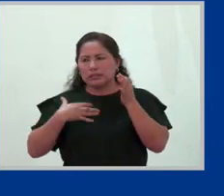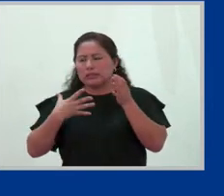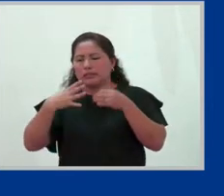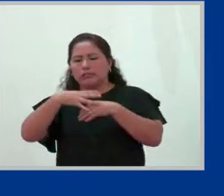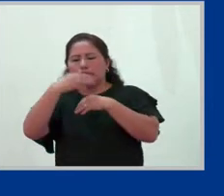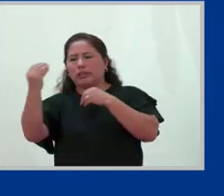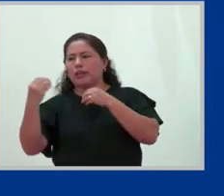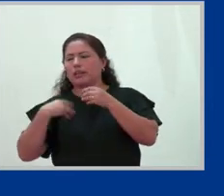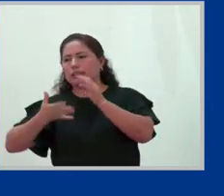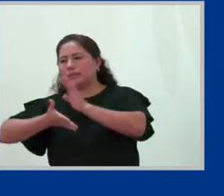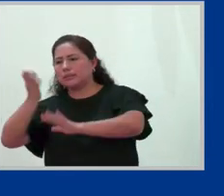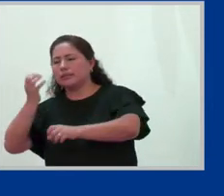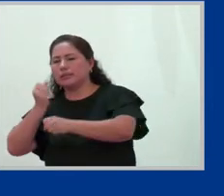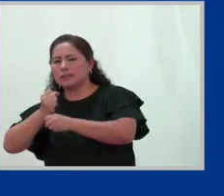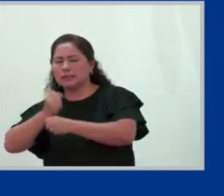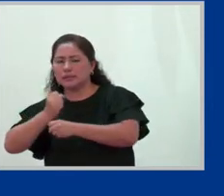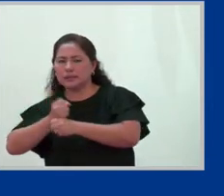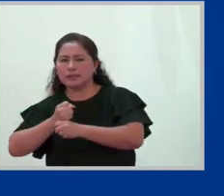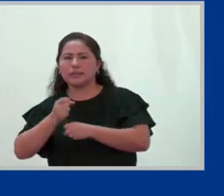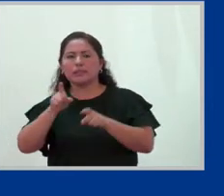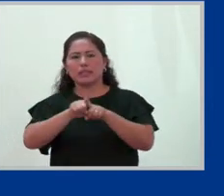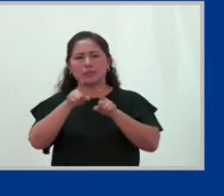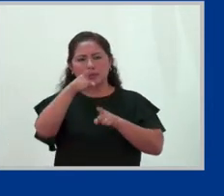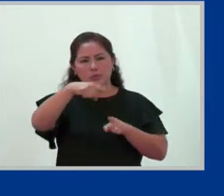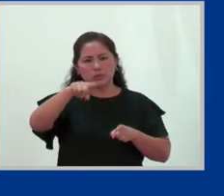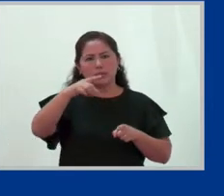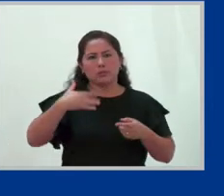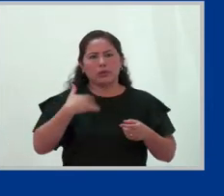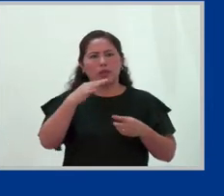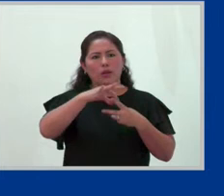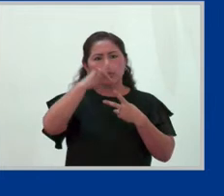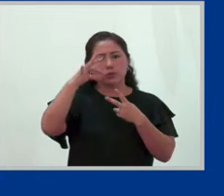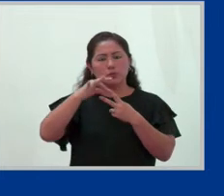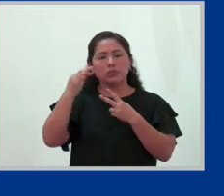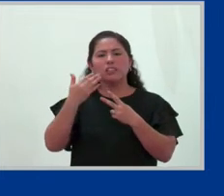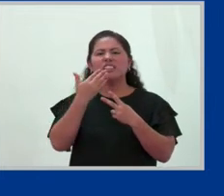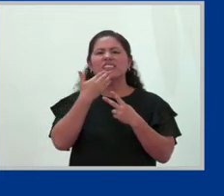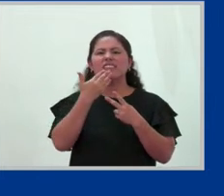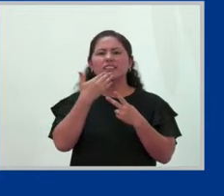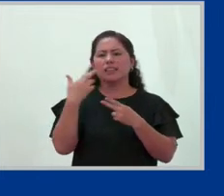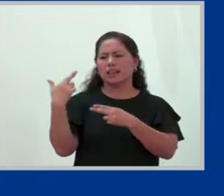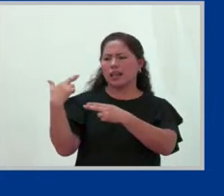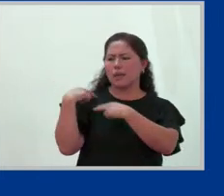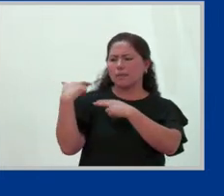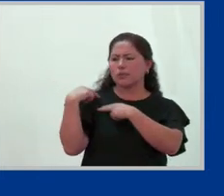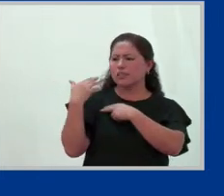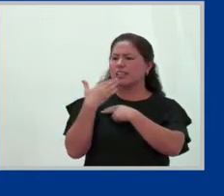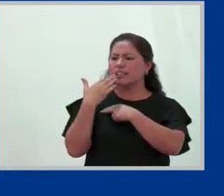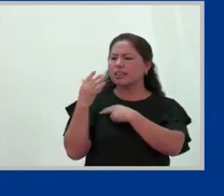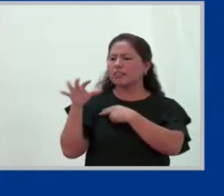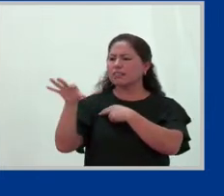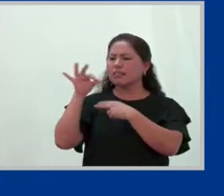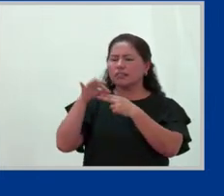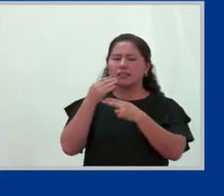tienen que tener las opciones de quién se ocupa de esos cuidados dentro de casa.